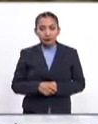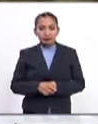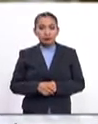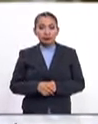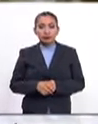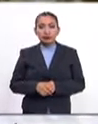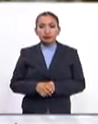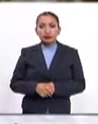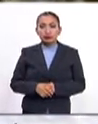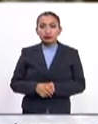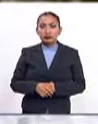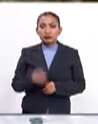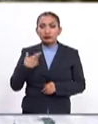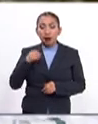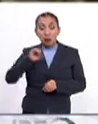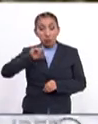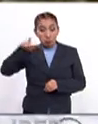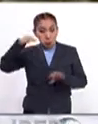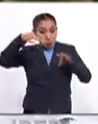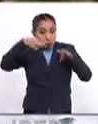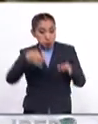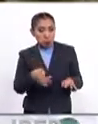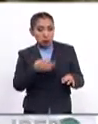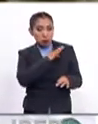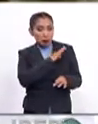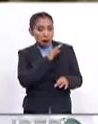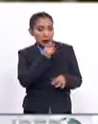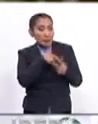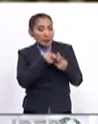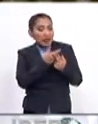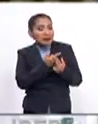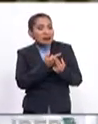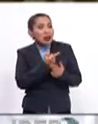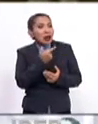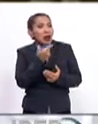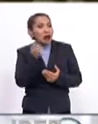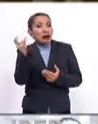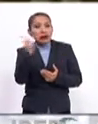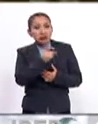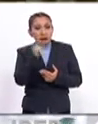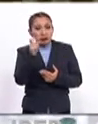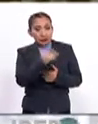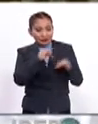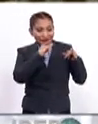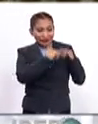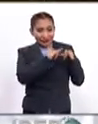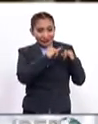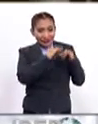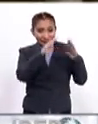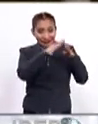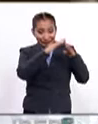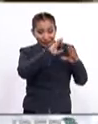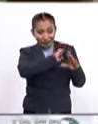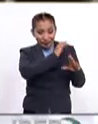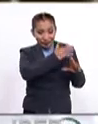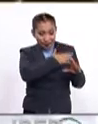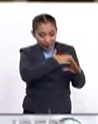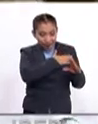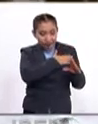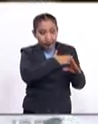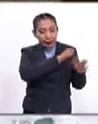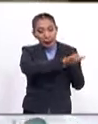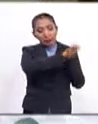La especialización en realidad se puede decir que comenzó cuando la Casa de España